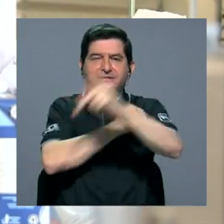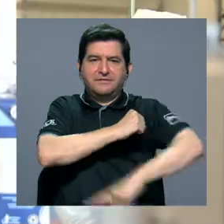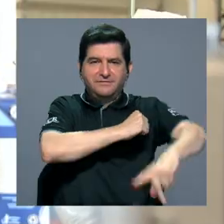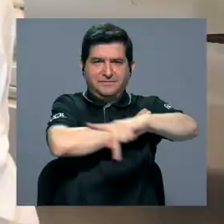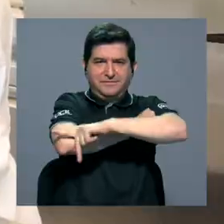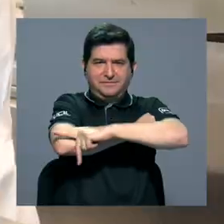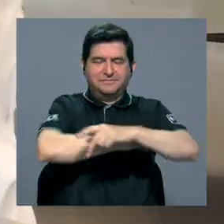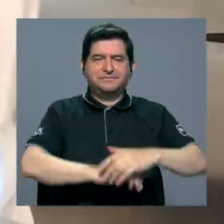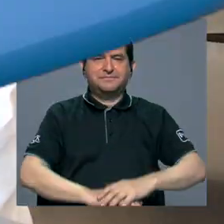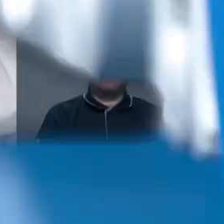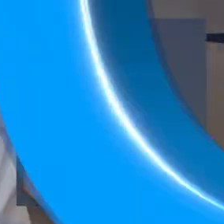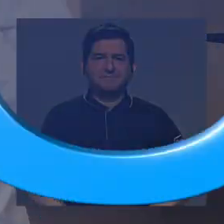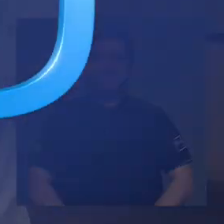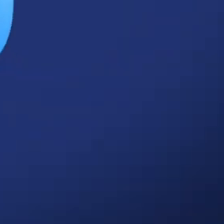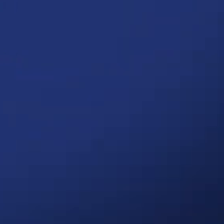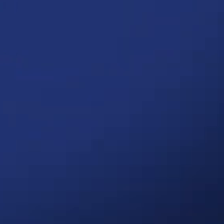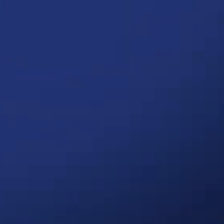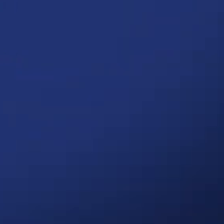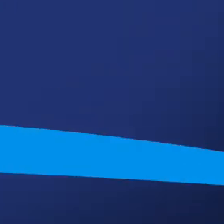países.